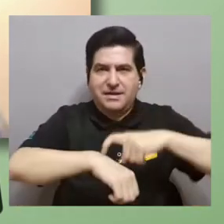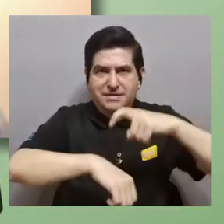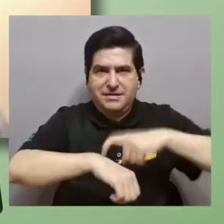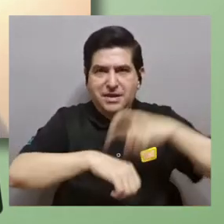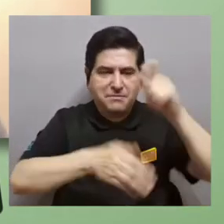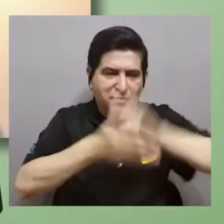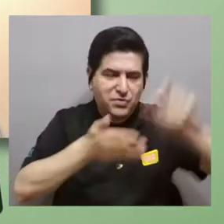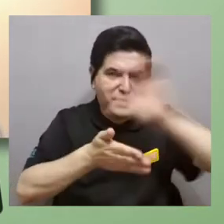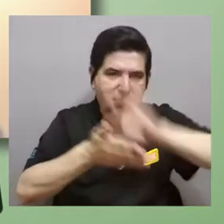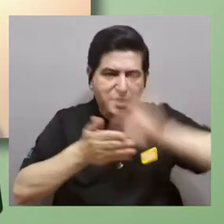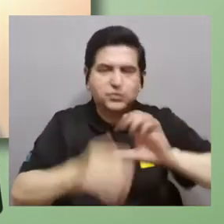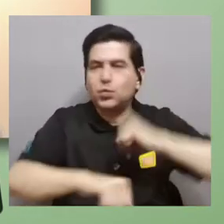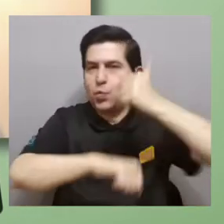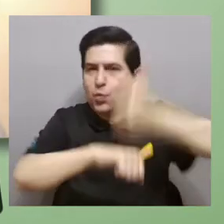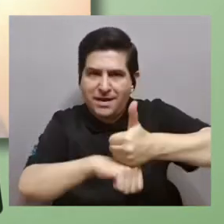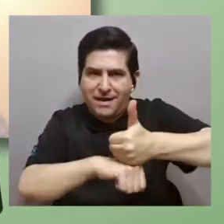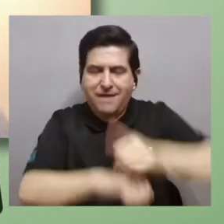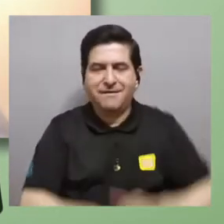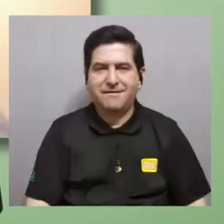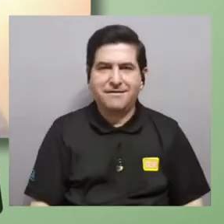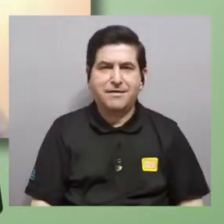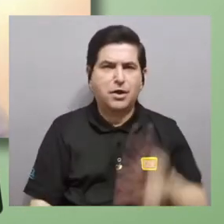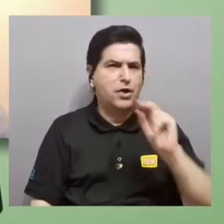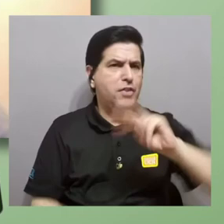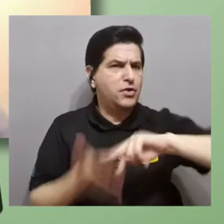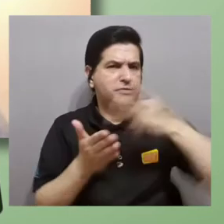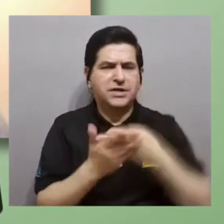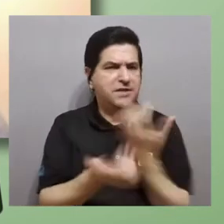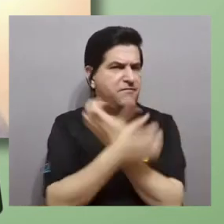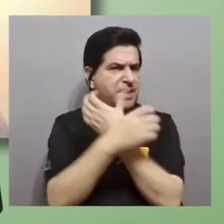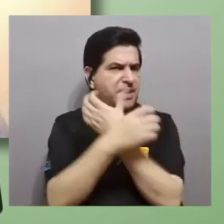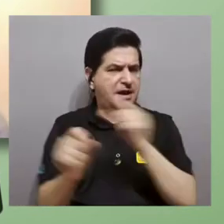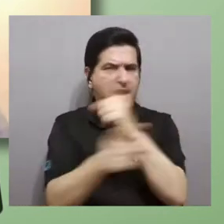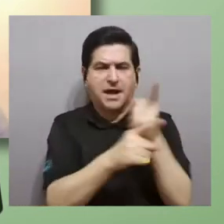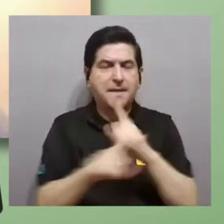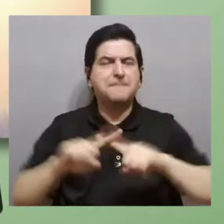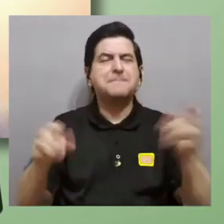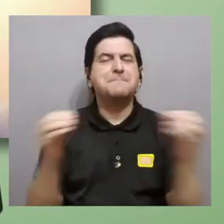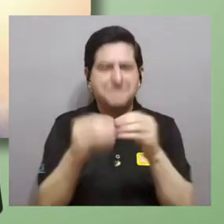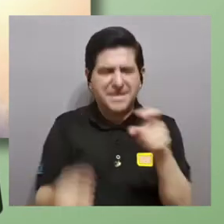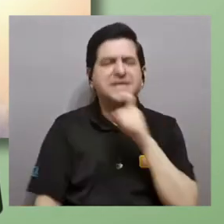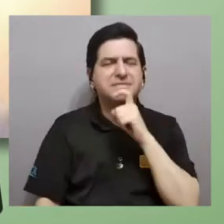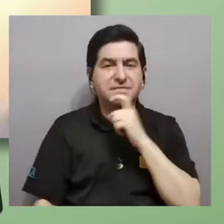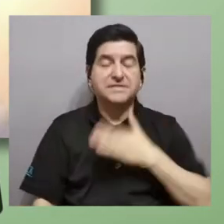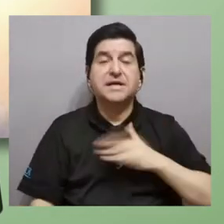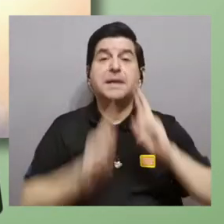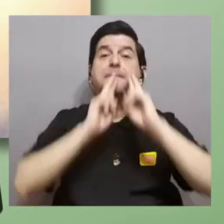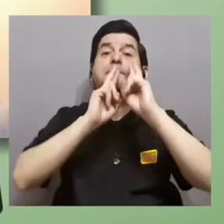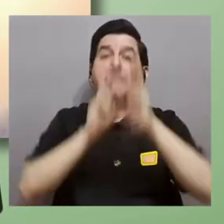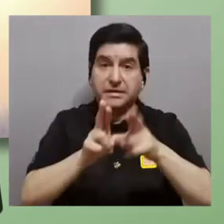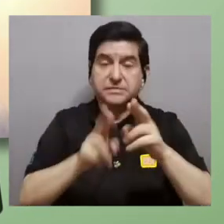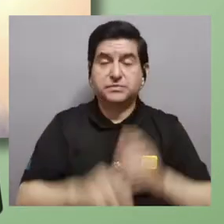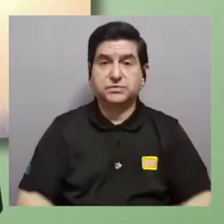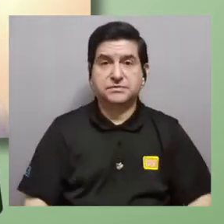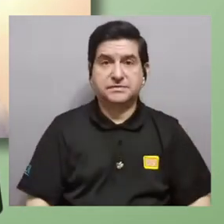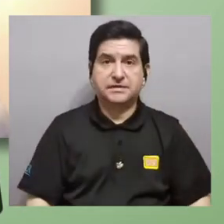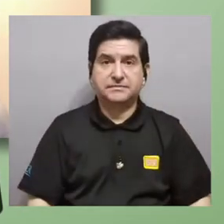primaria y secundaria que no es que es imposible corregir pero sí es más difícil así que mi respuesta sería